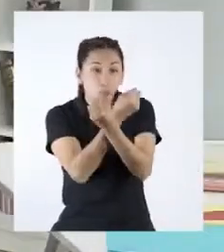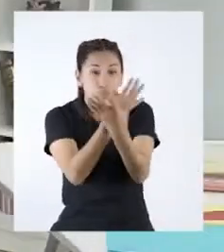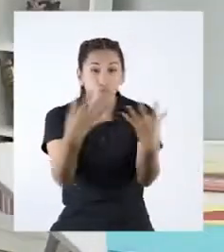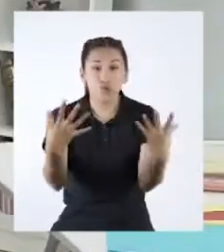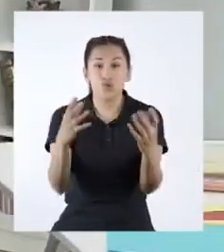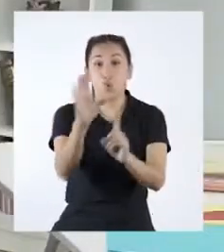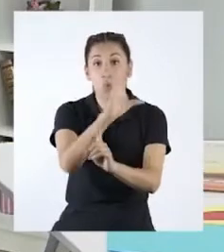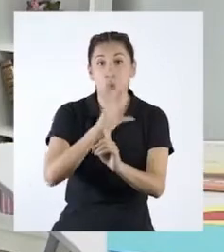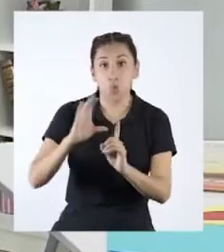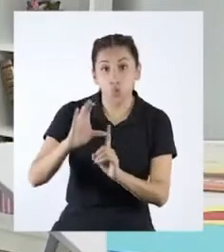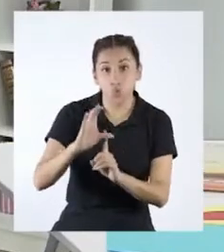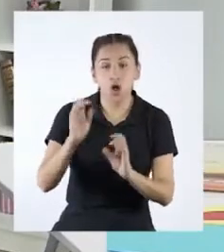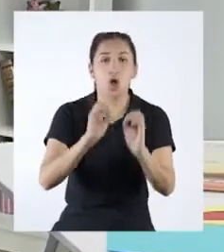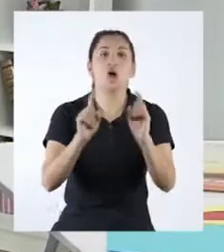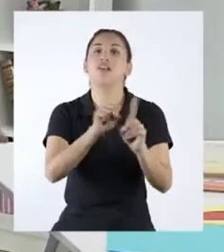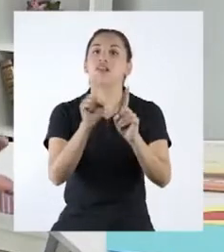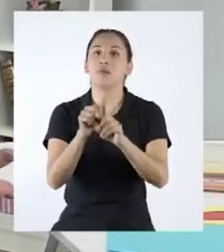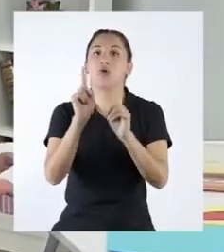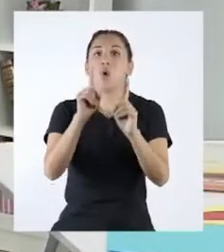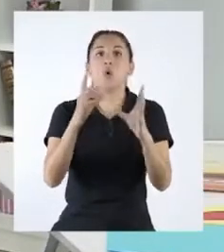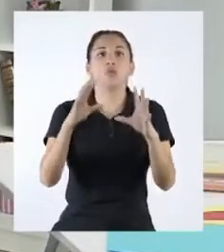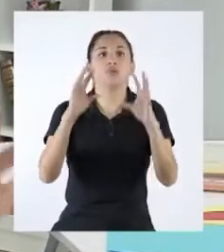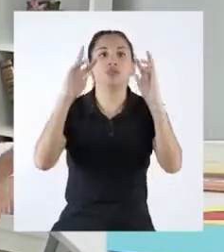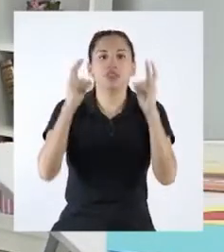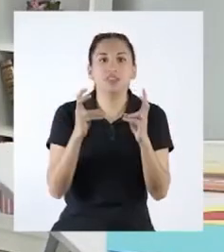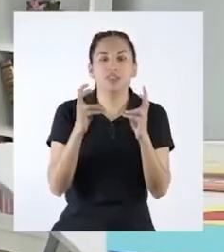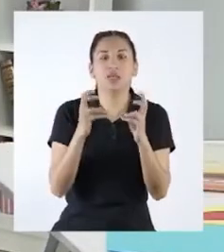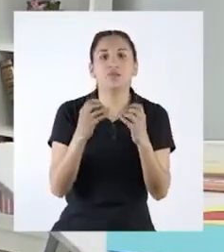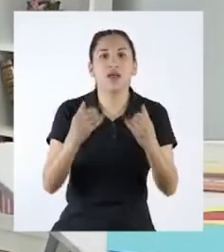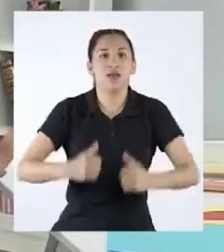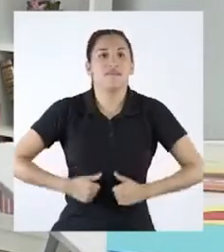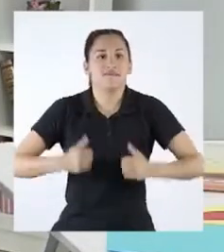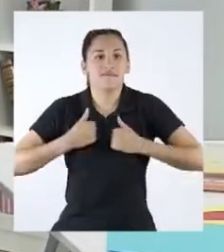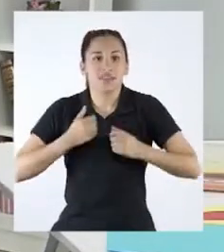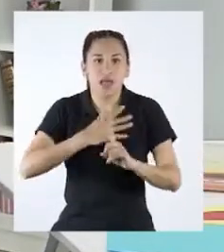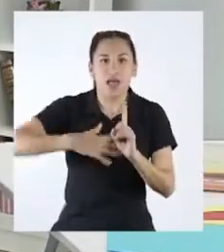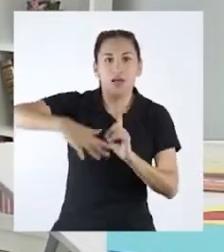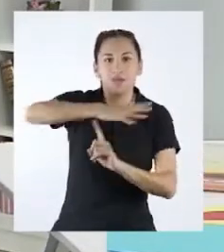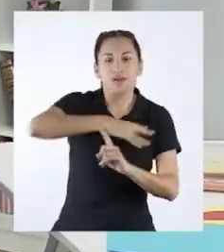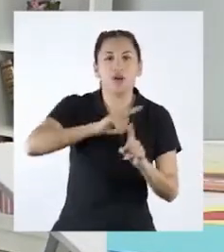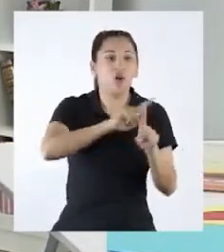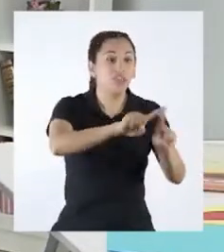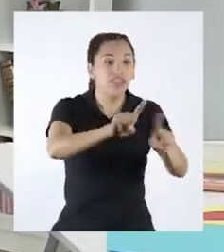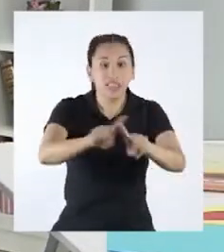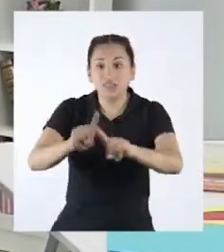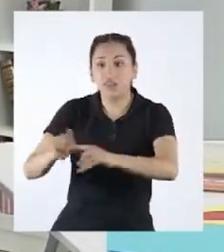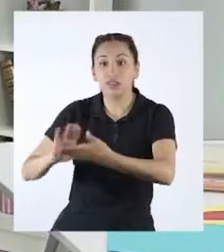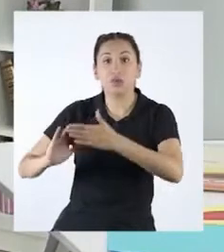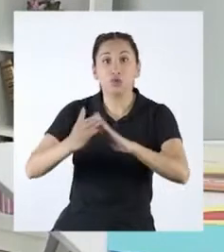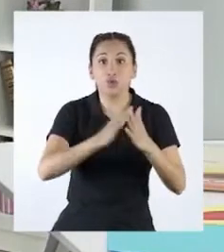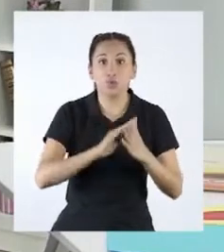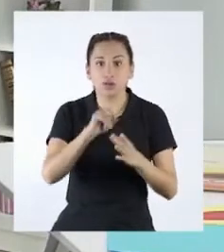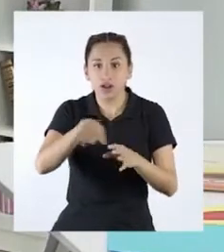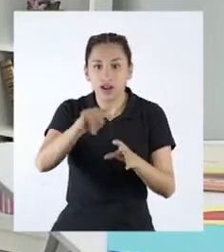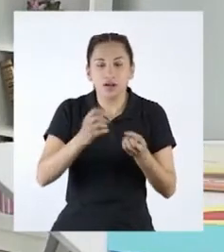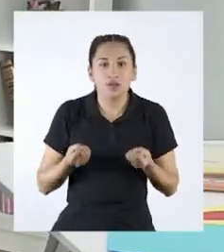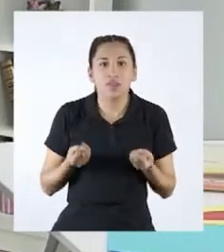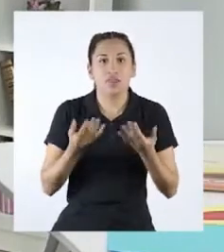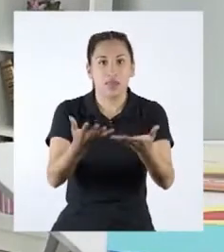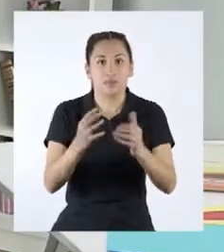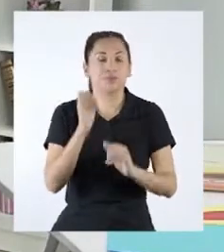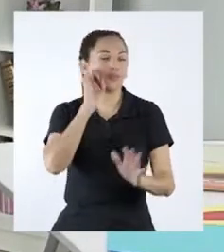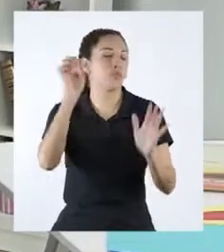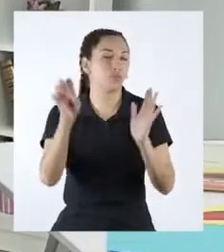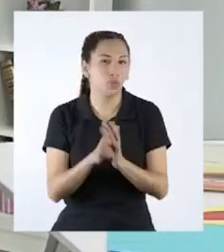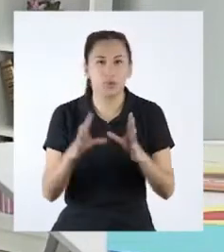estético, cultural o tratarse de una reserva natural de biodiversidad o distintas comunidades originarias que la habiten.